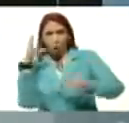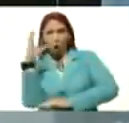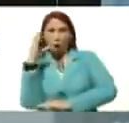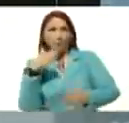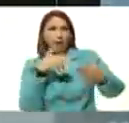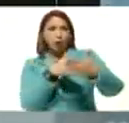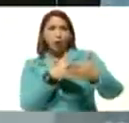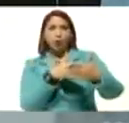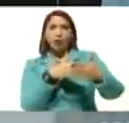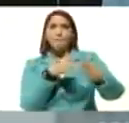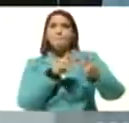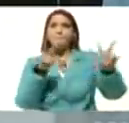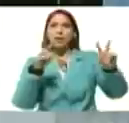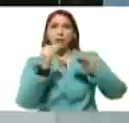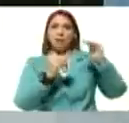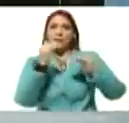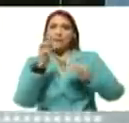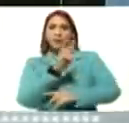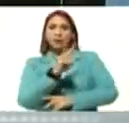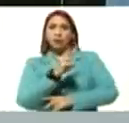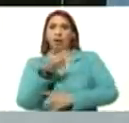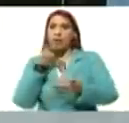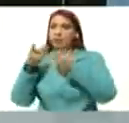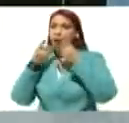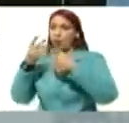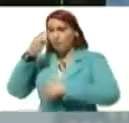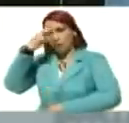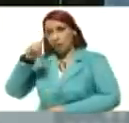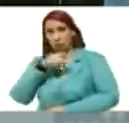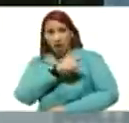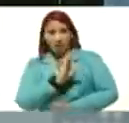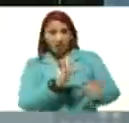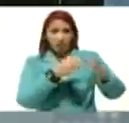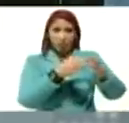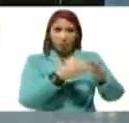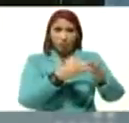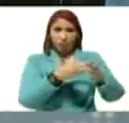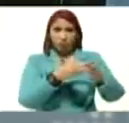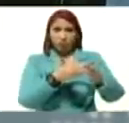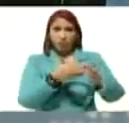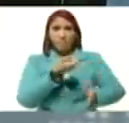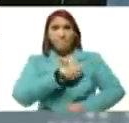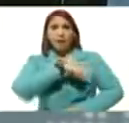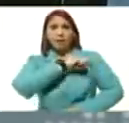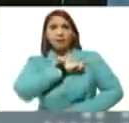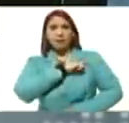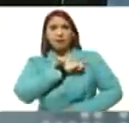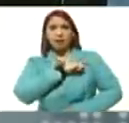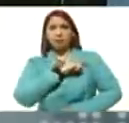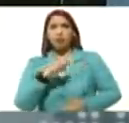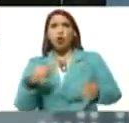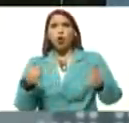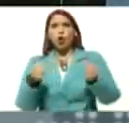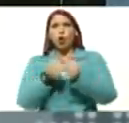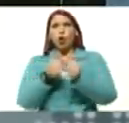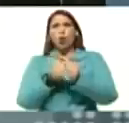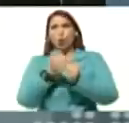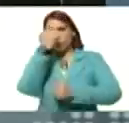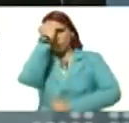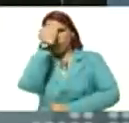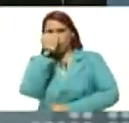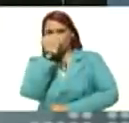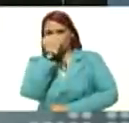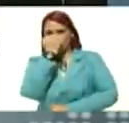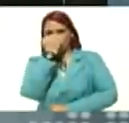la paz, y la estabilidad de Venezuela, y el diálogo en México, allá se reunió en Madrid, con el terrorista, y asesino, de Leopoldo